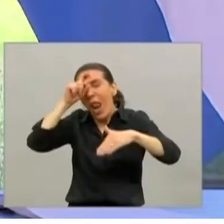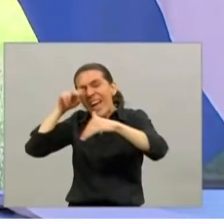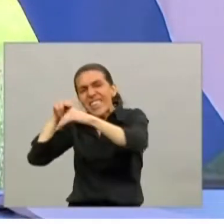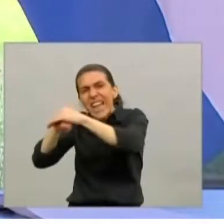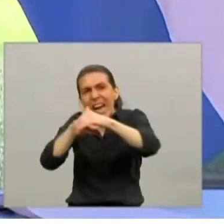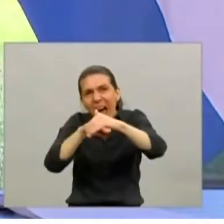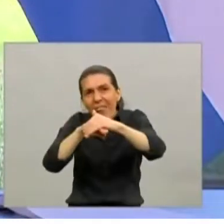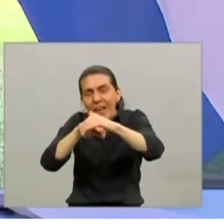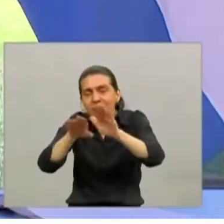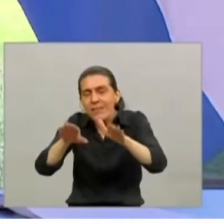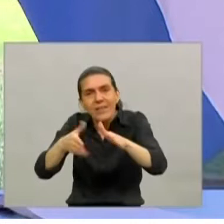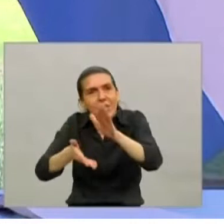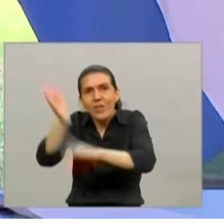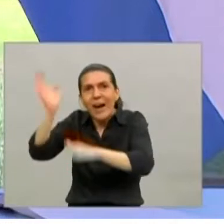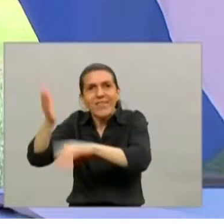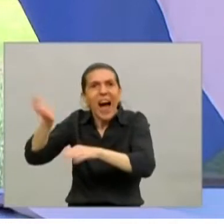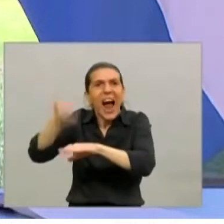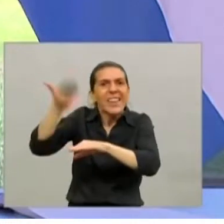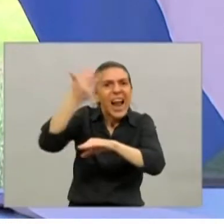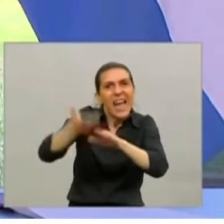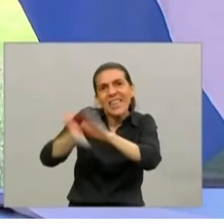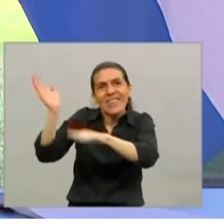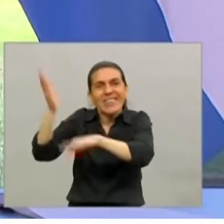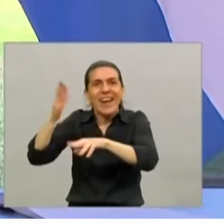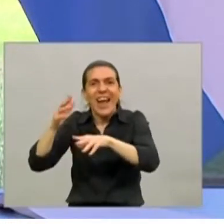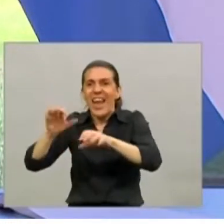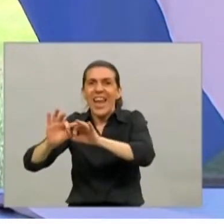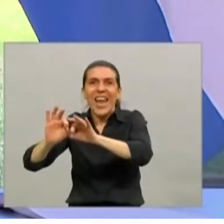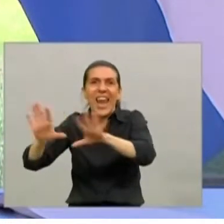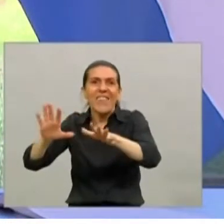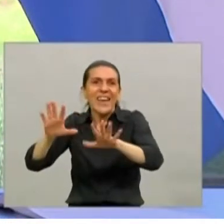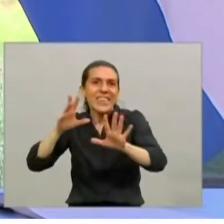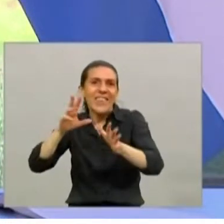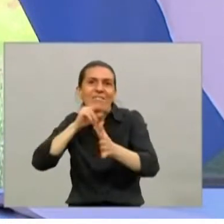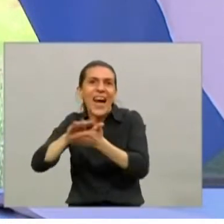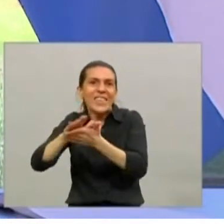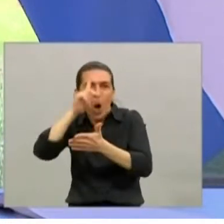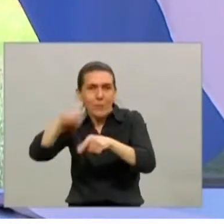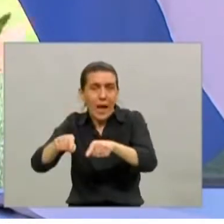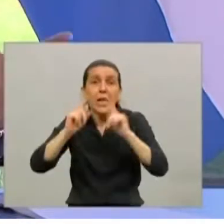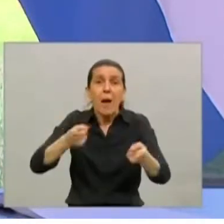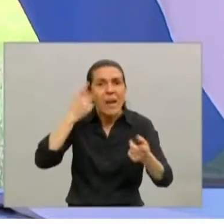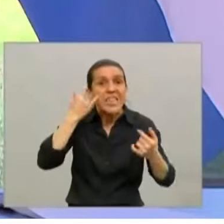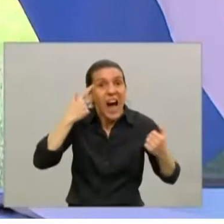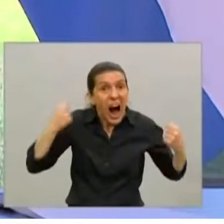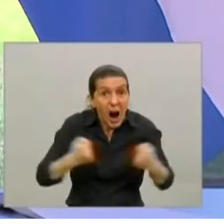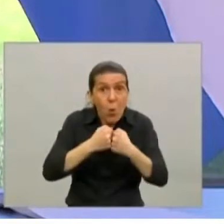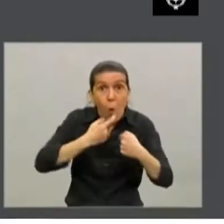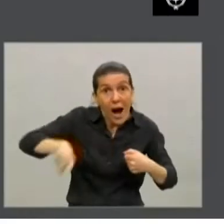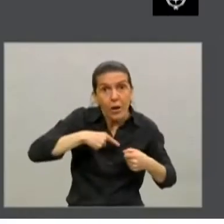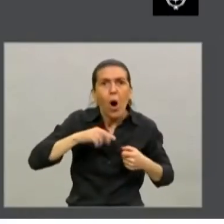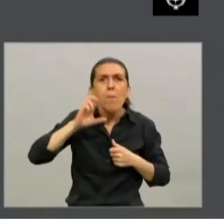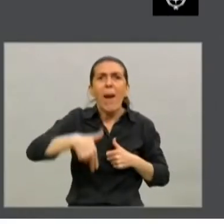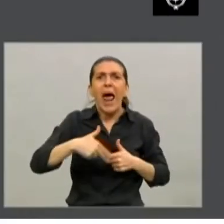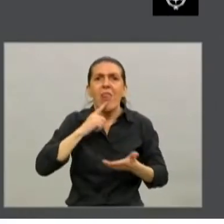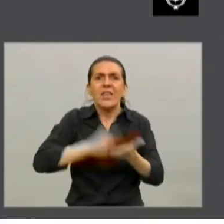enferma. Y por eso hemos acordado entre todos un plan